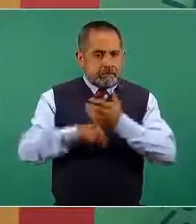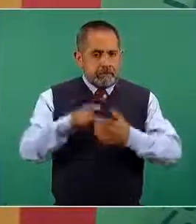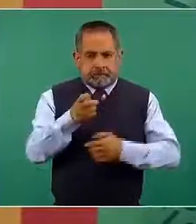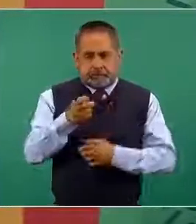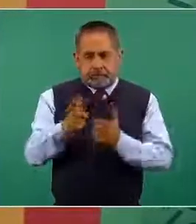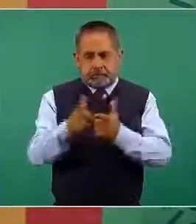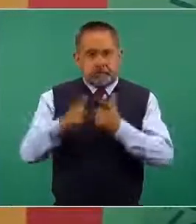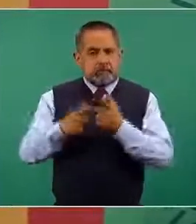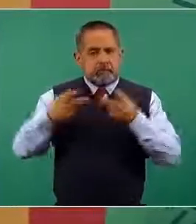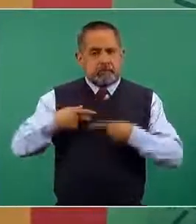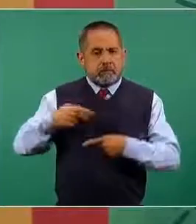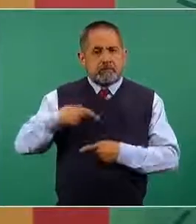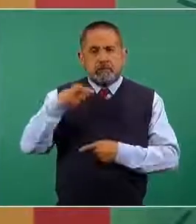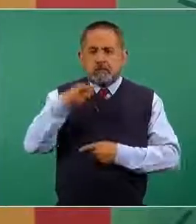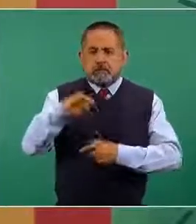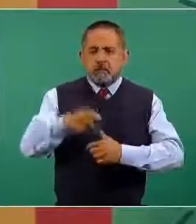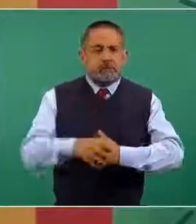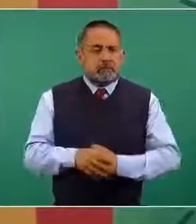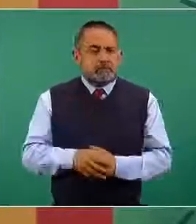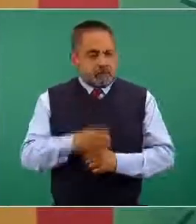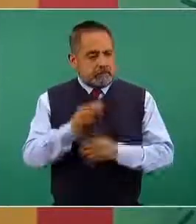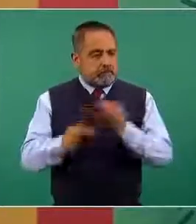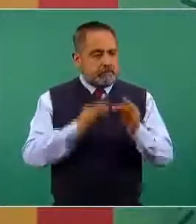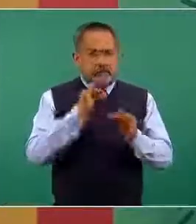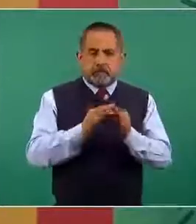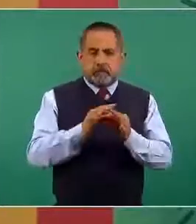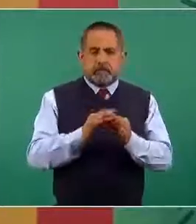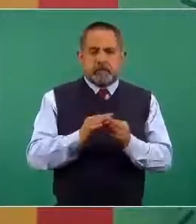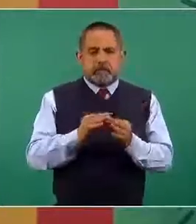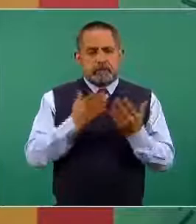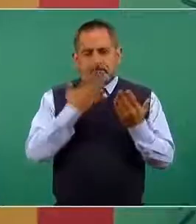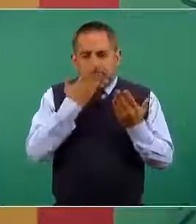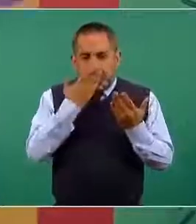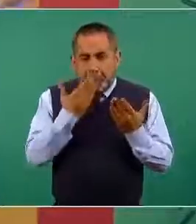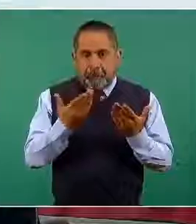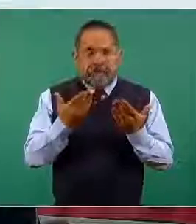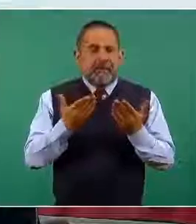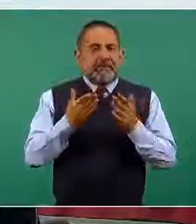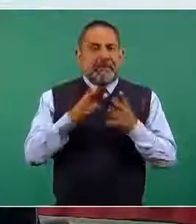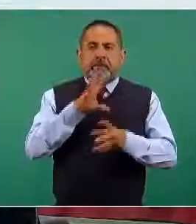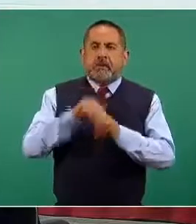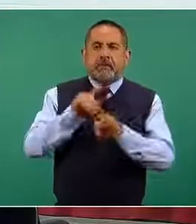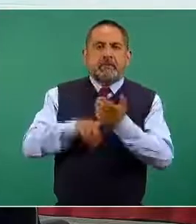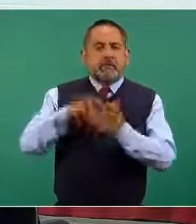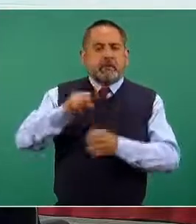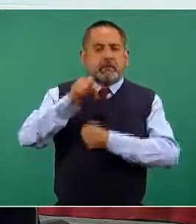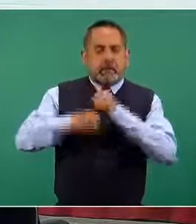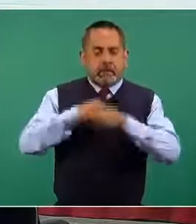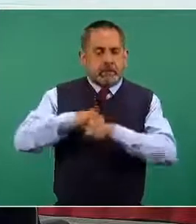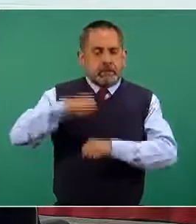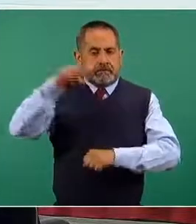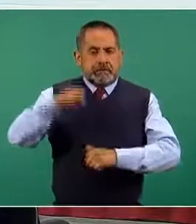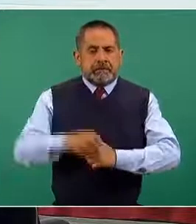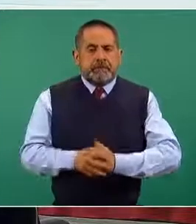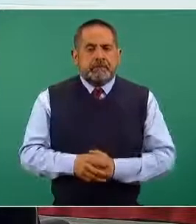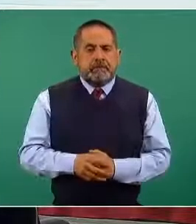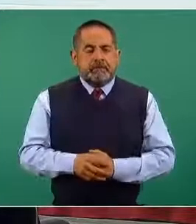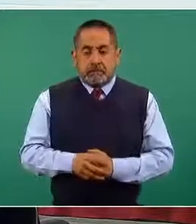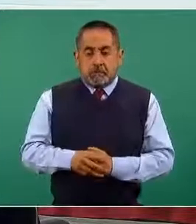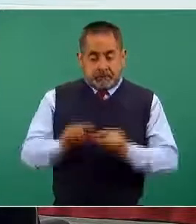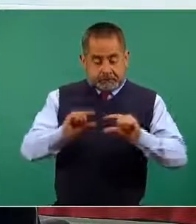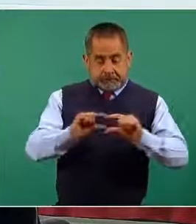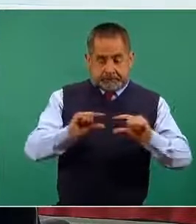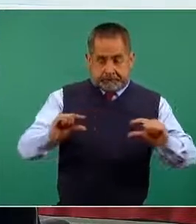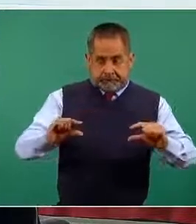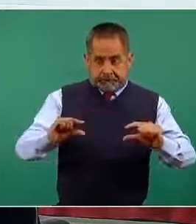de personas que han cumplido al menos 60 años. Del total de dosis que se han